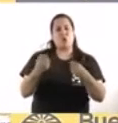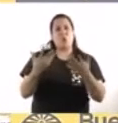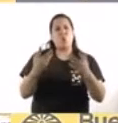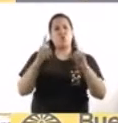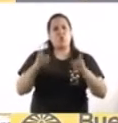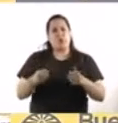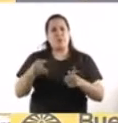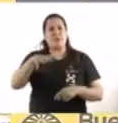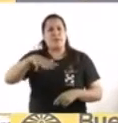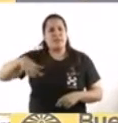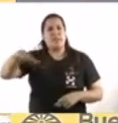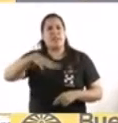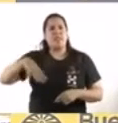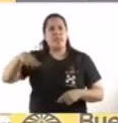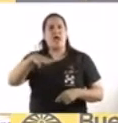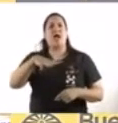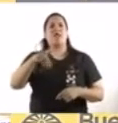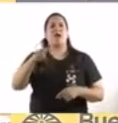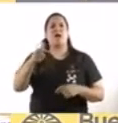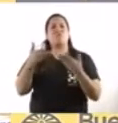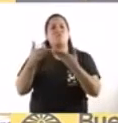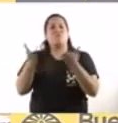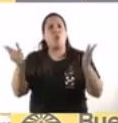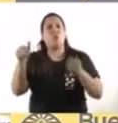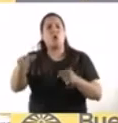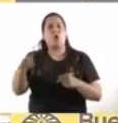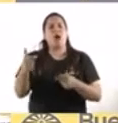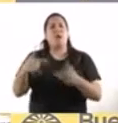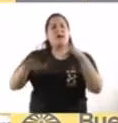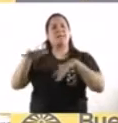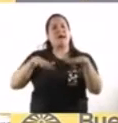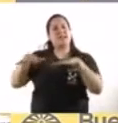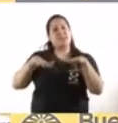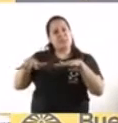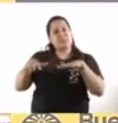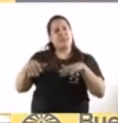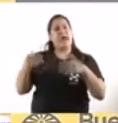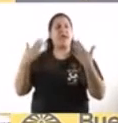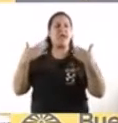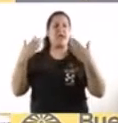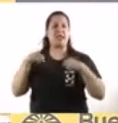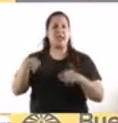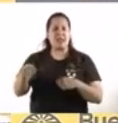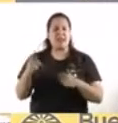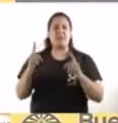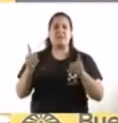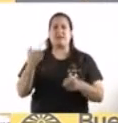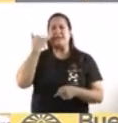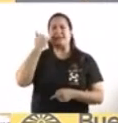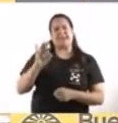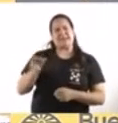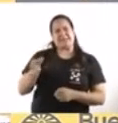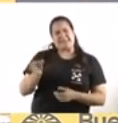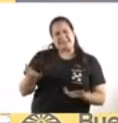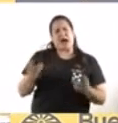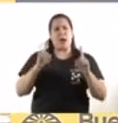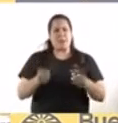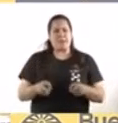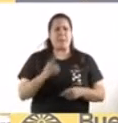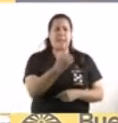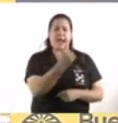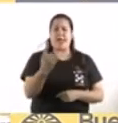más actividades al aire libre, con las costumbres ya adoptadas en términos de cuidado, de distanciamiento, de cuidados individuales,